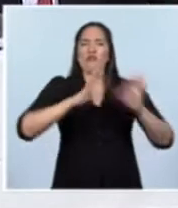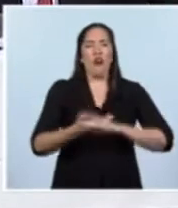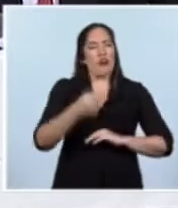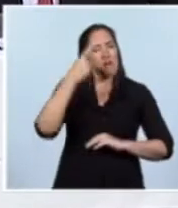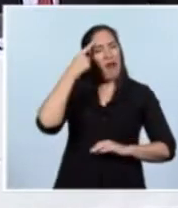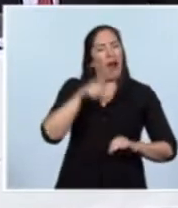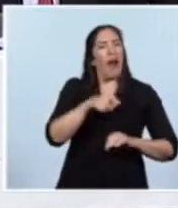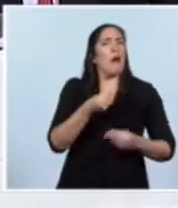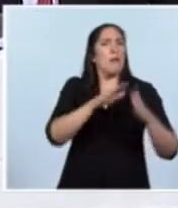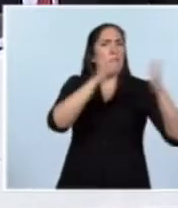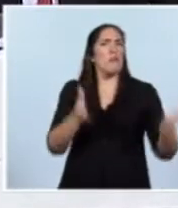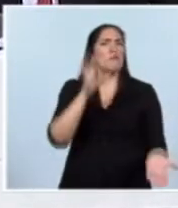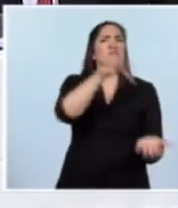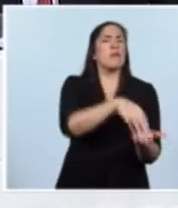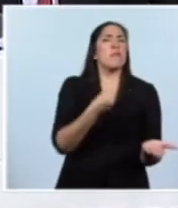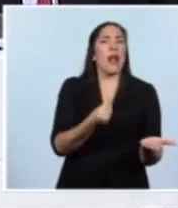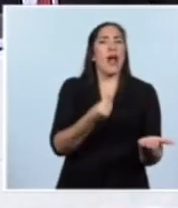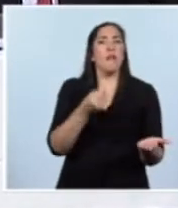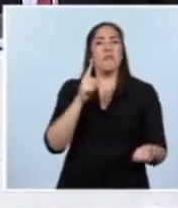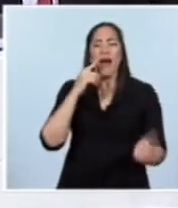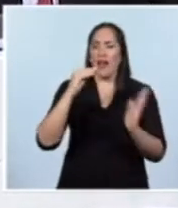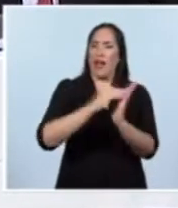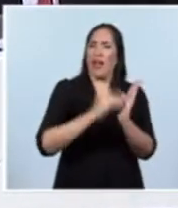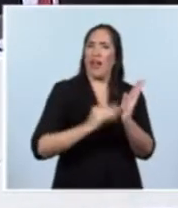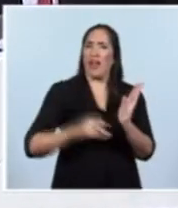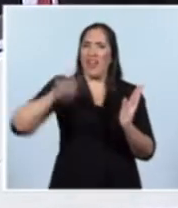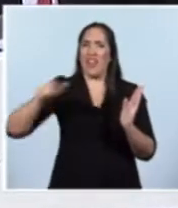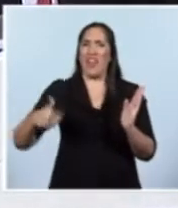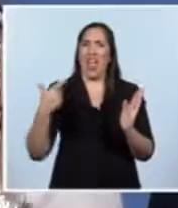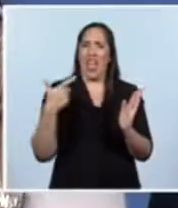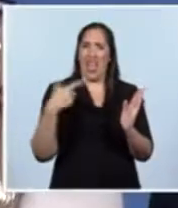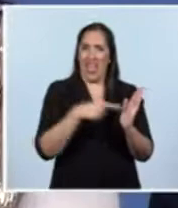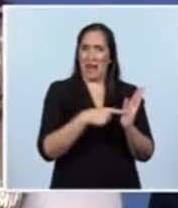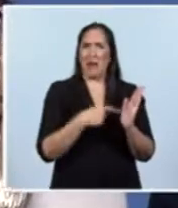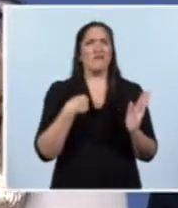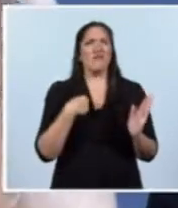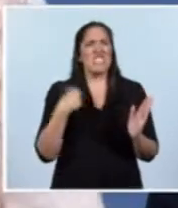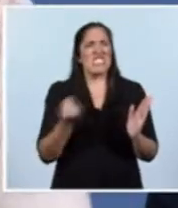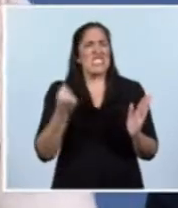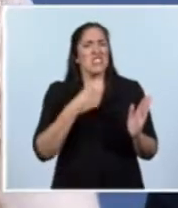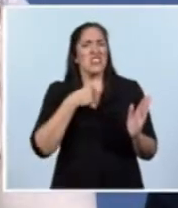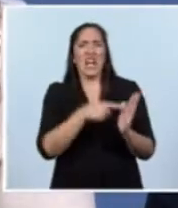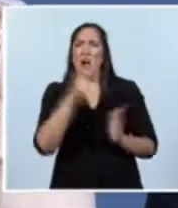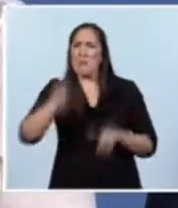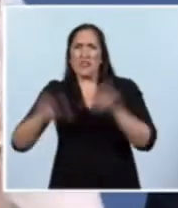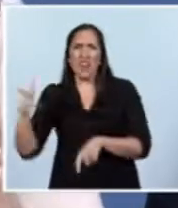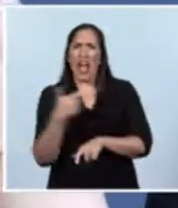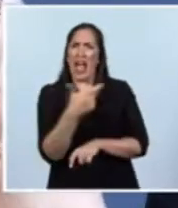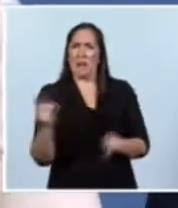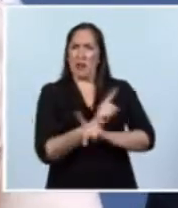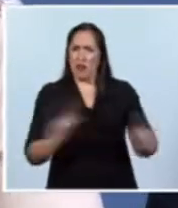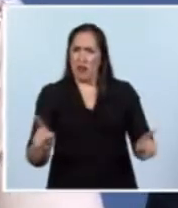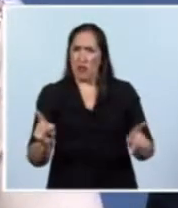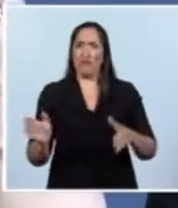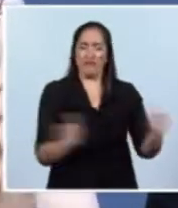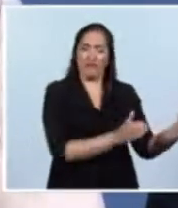registrar la tenencia de armas, nosotros no queremos que la gente tenga armas y los trabajadores pertenecen a un ente